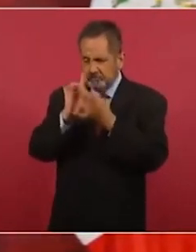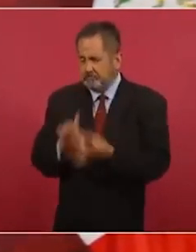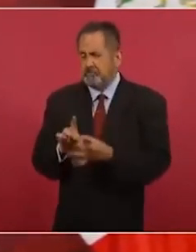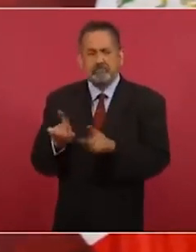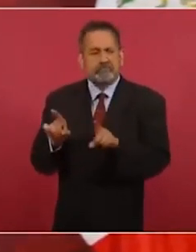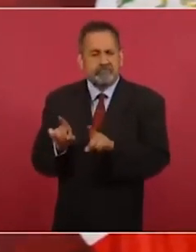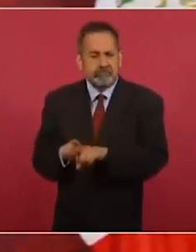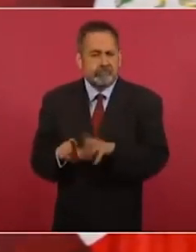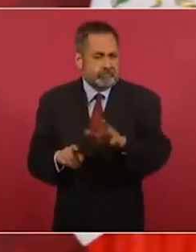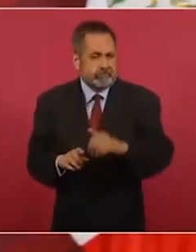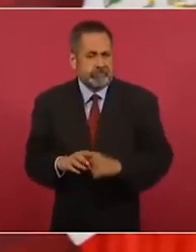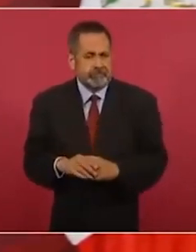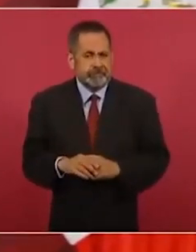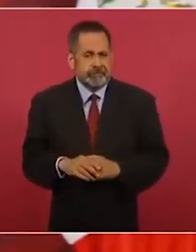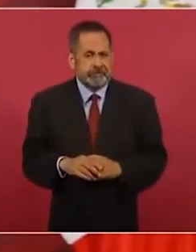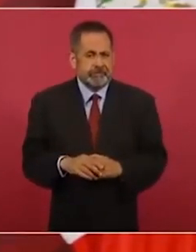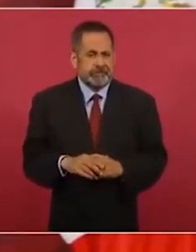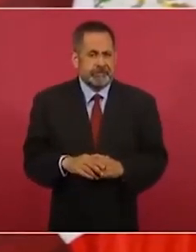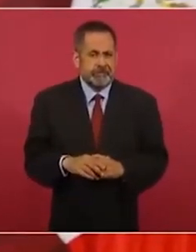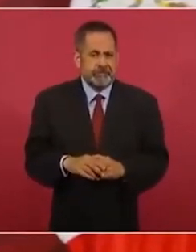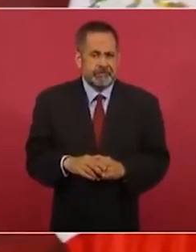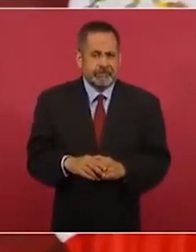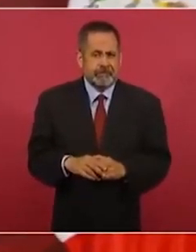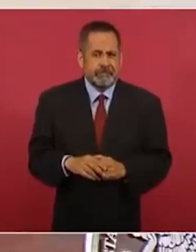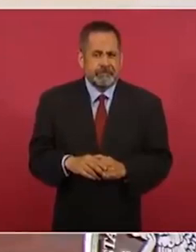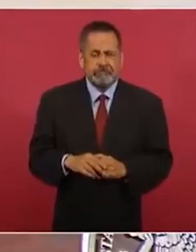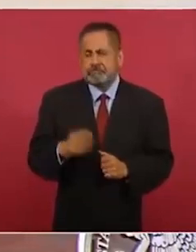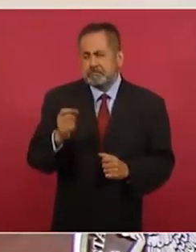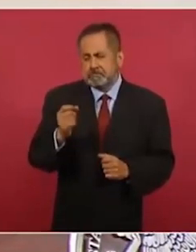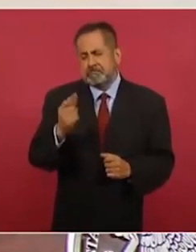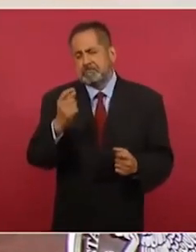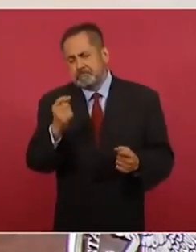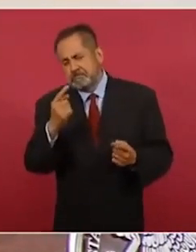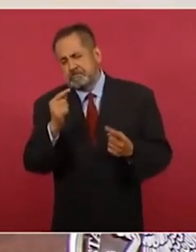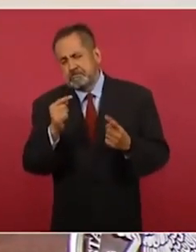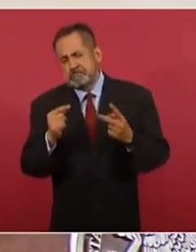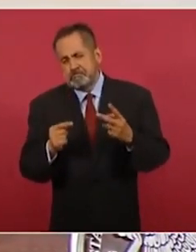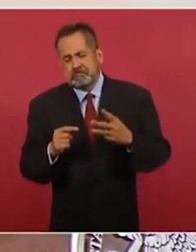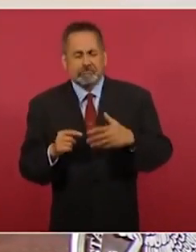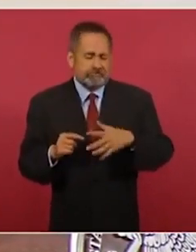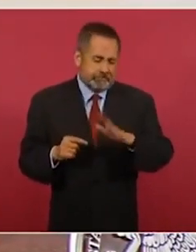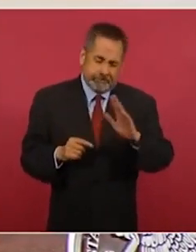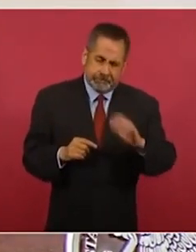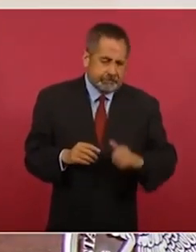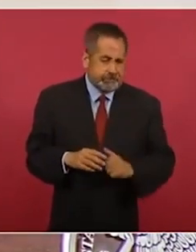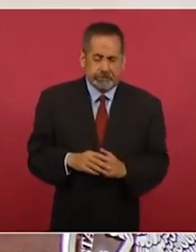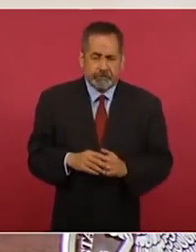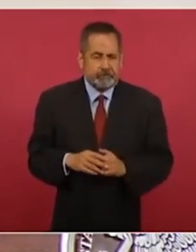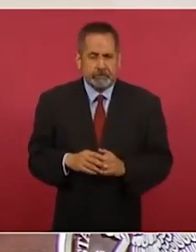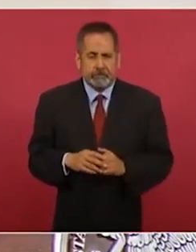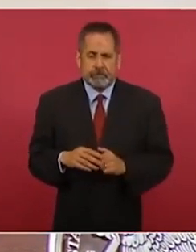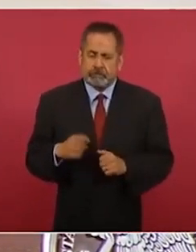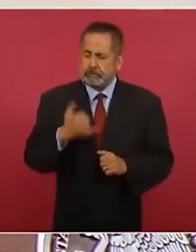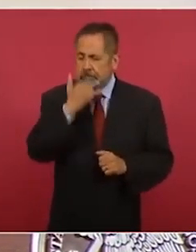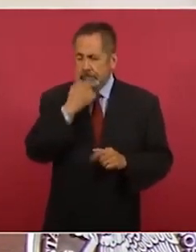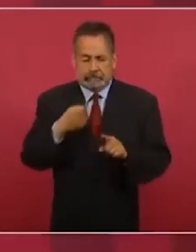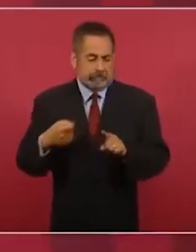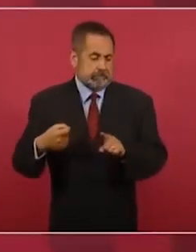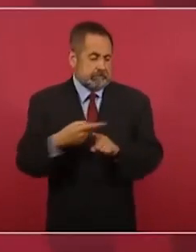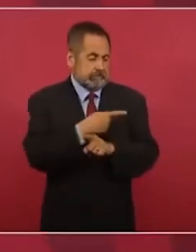En algunos momentos se desvió,